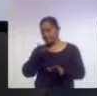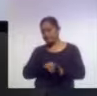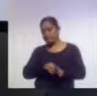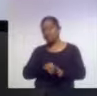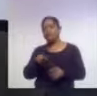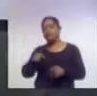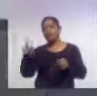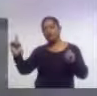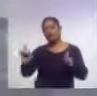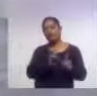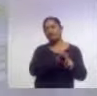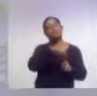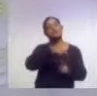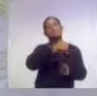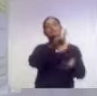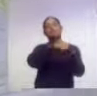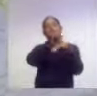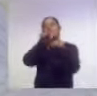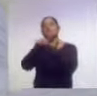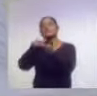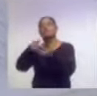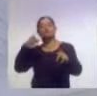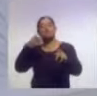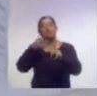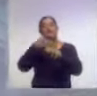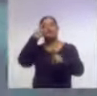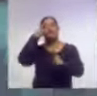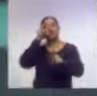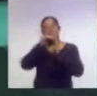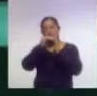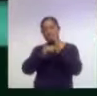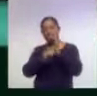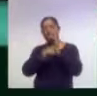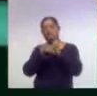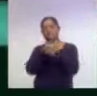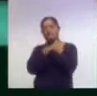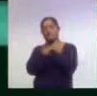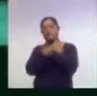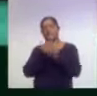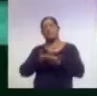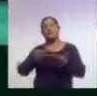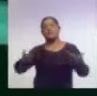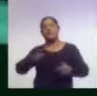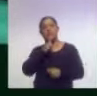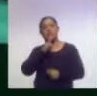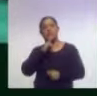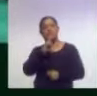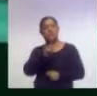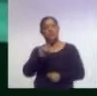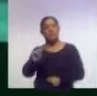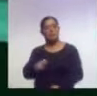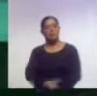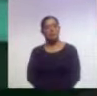se acerca a las comunidades y está enfocado a abatir el rezago educativo. Para Ahora Noticias, Lorena Temolzin.